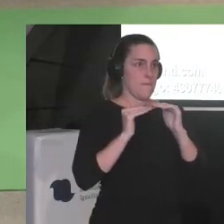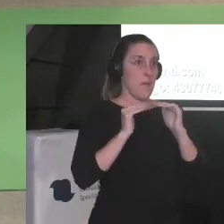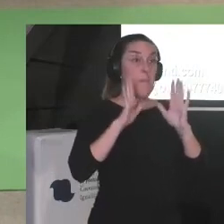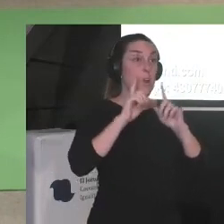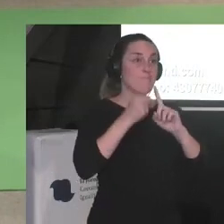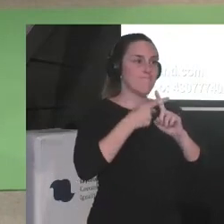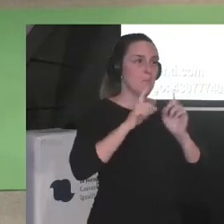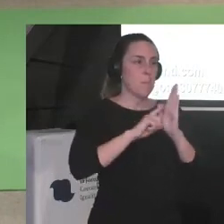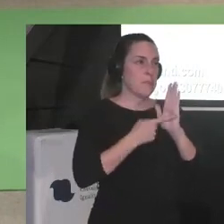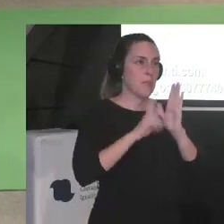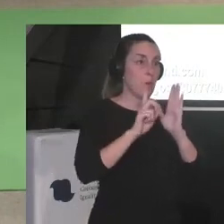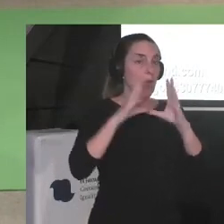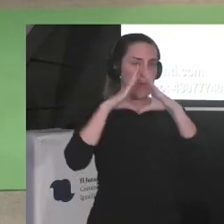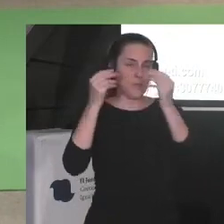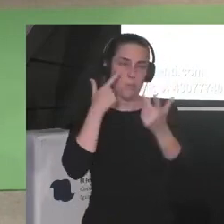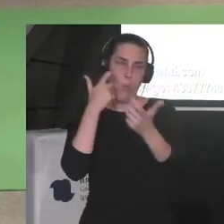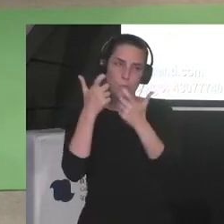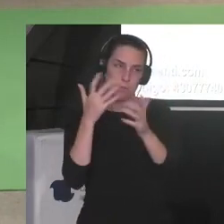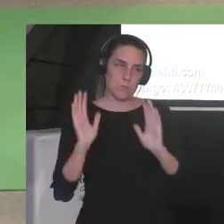queda más que claro ¿no?